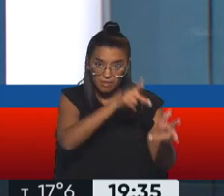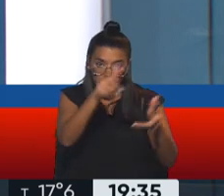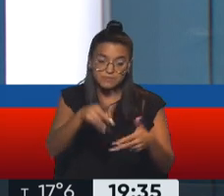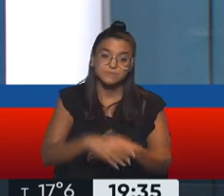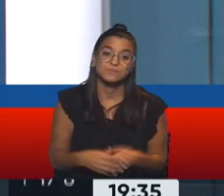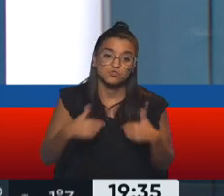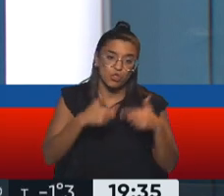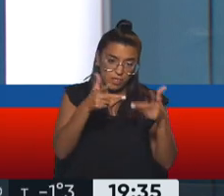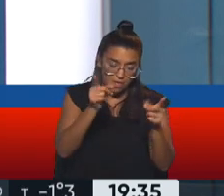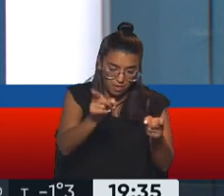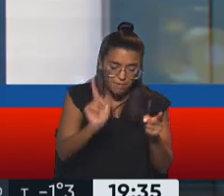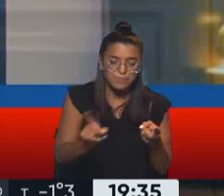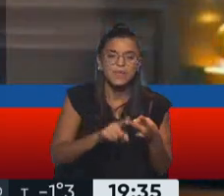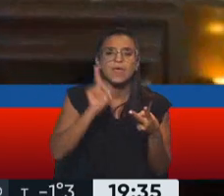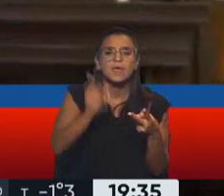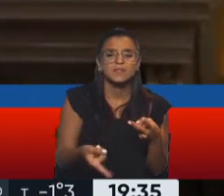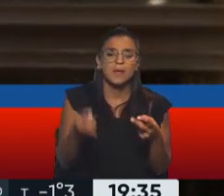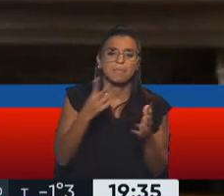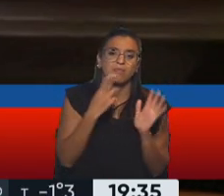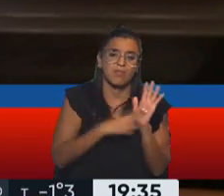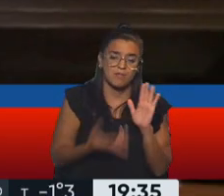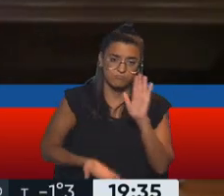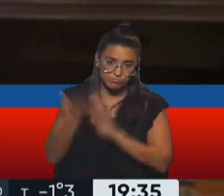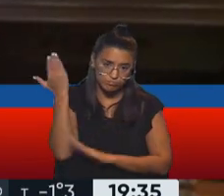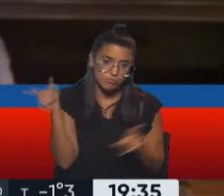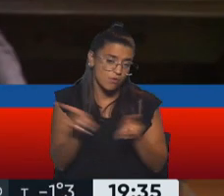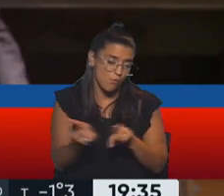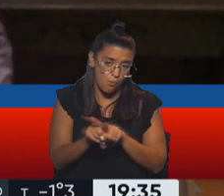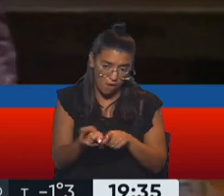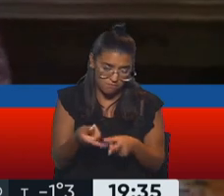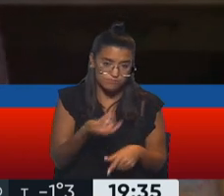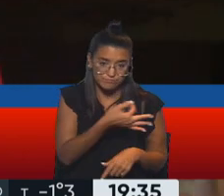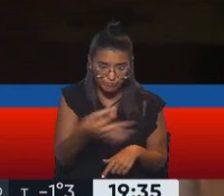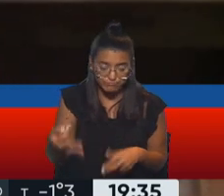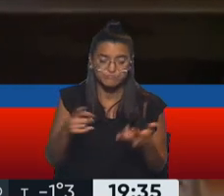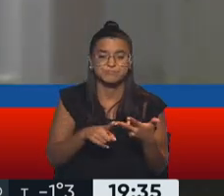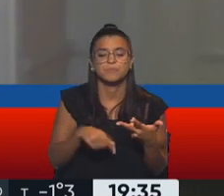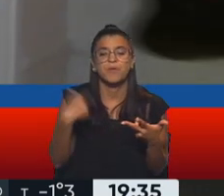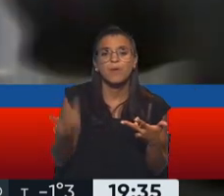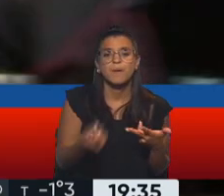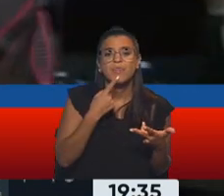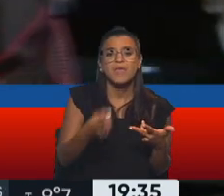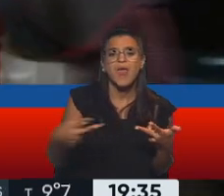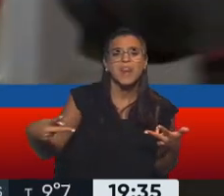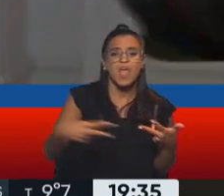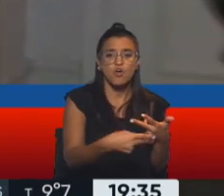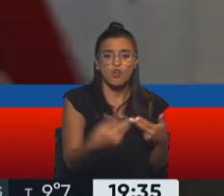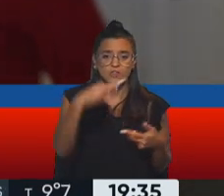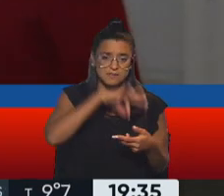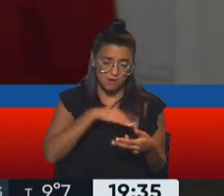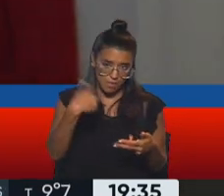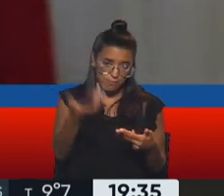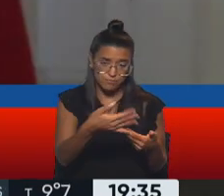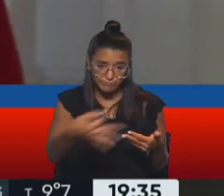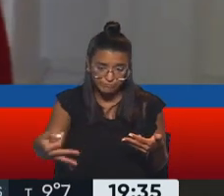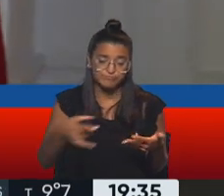Dije eso, dije que iban a aumentar las tarifas, y realmente, como ocurrió, dije que iba a haber un recorte en los salarios, como después